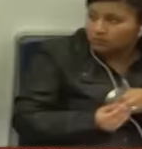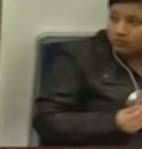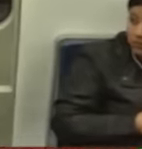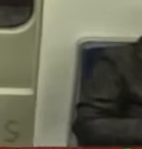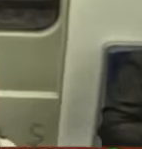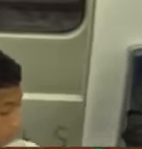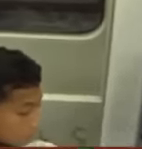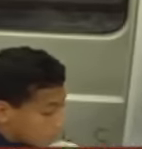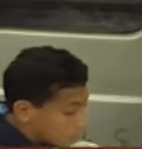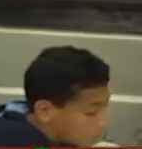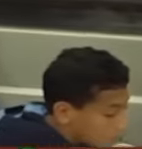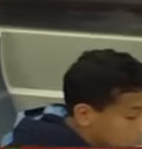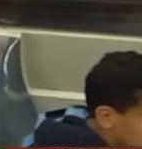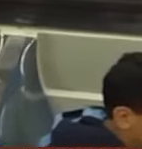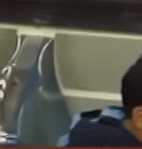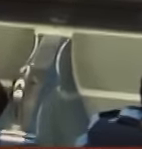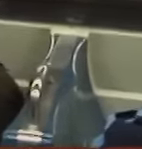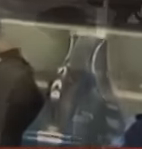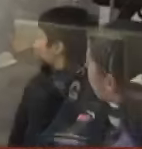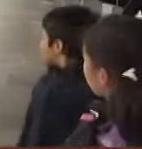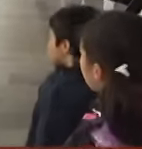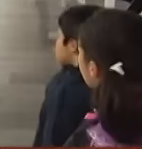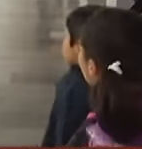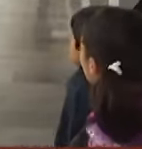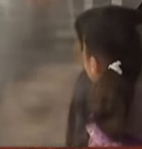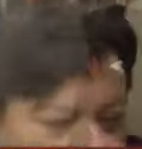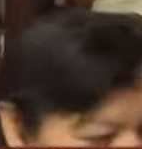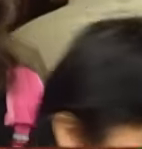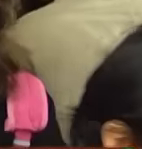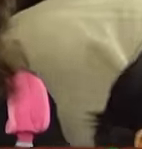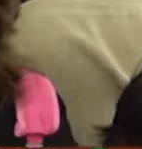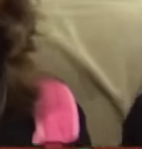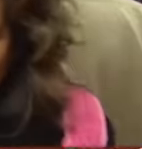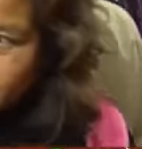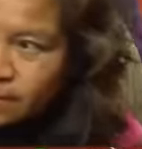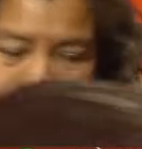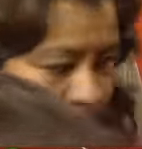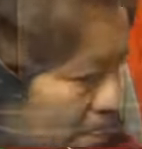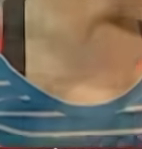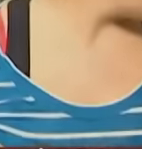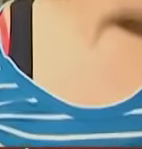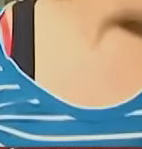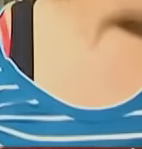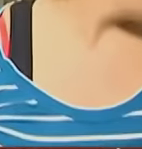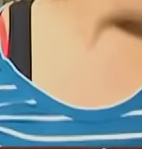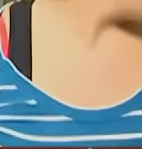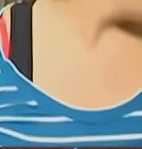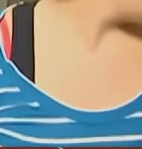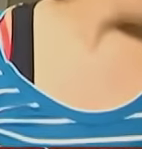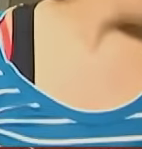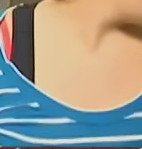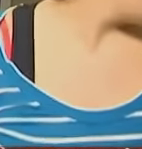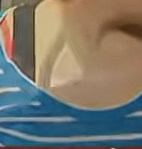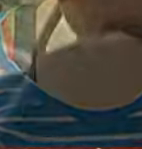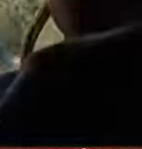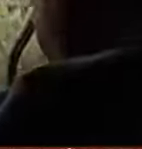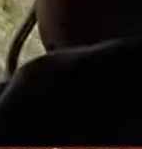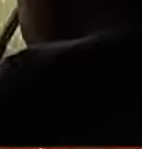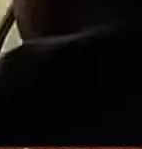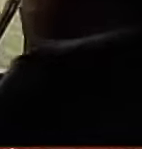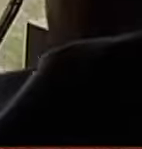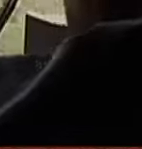.5 millones de personas Cuenta con 390 vagones en una red de 195 estaciones y 12 líneas